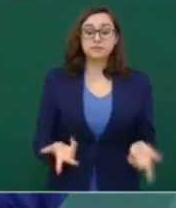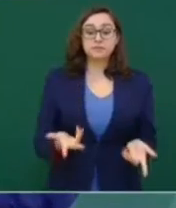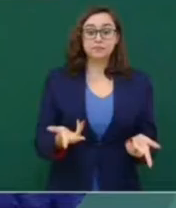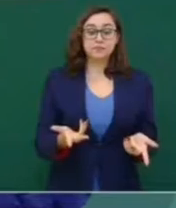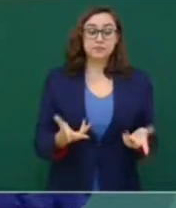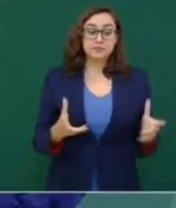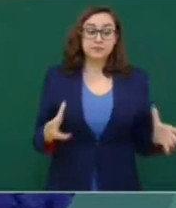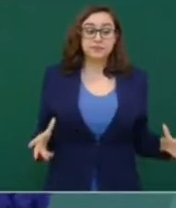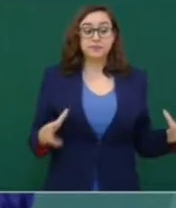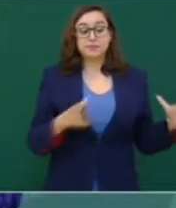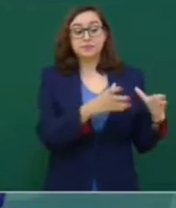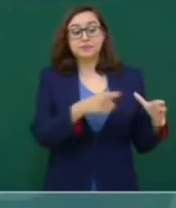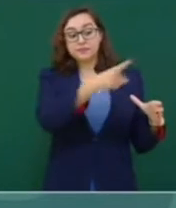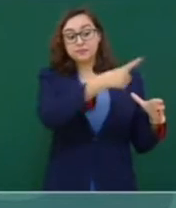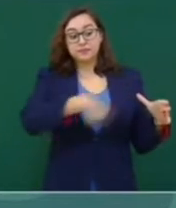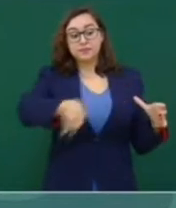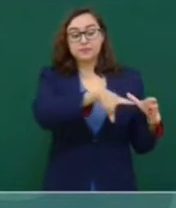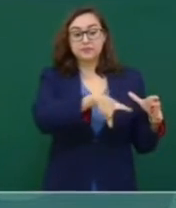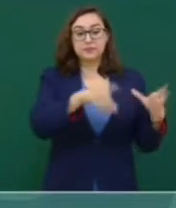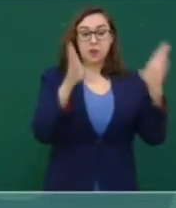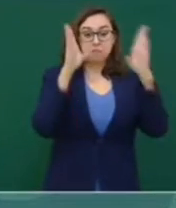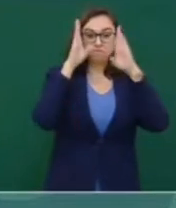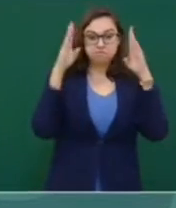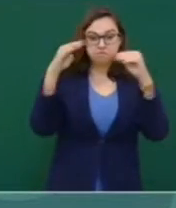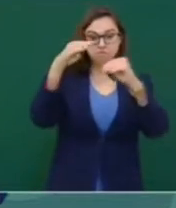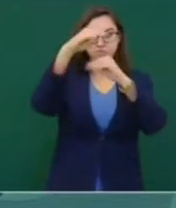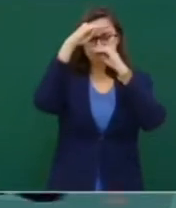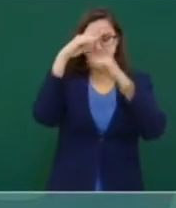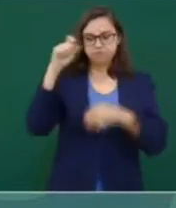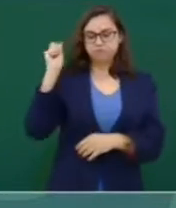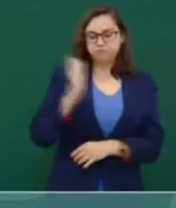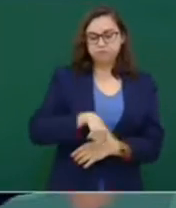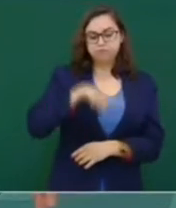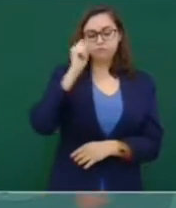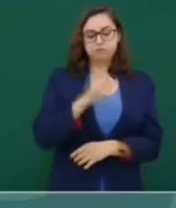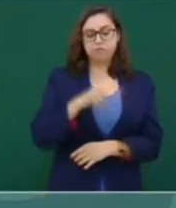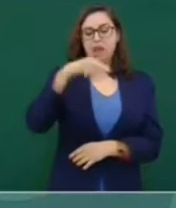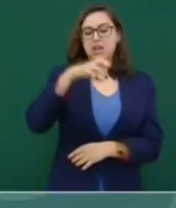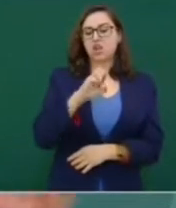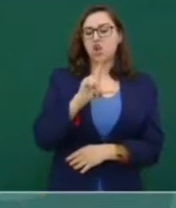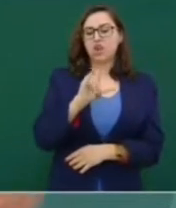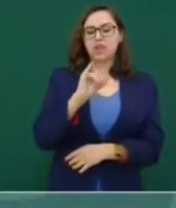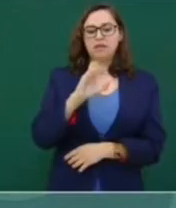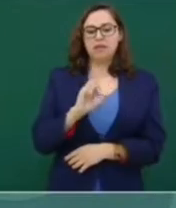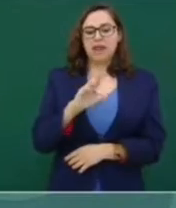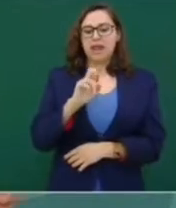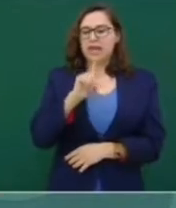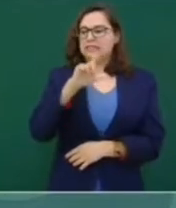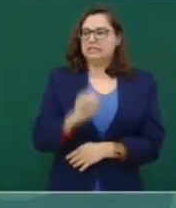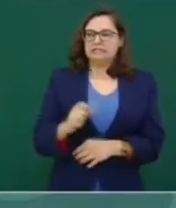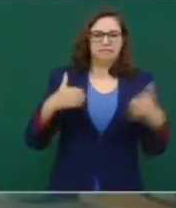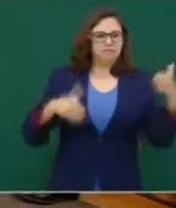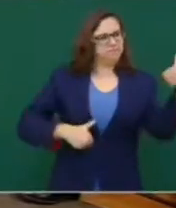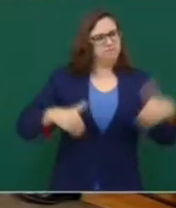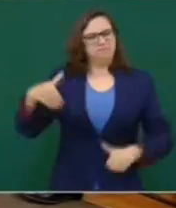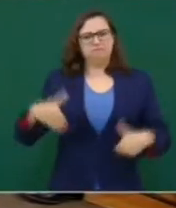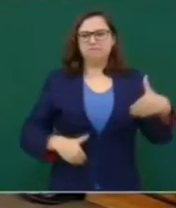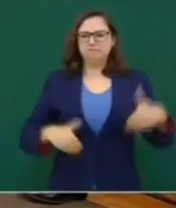conservadores neoliberales ya quisieran que se olvidara,